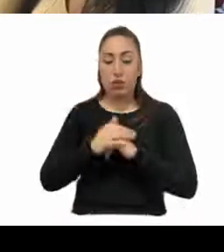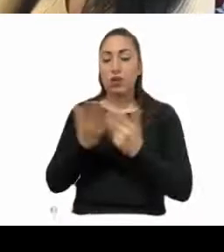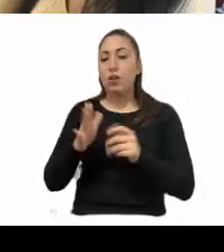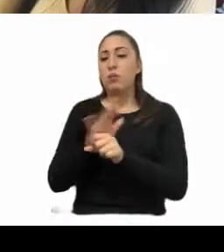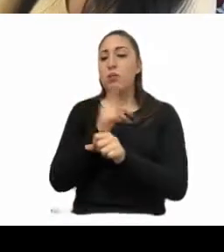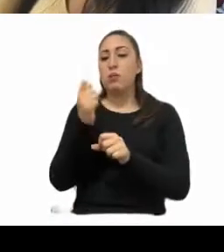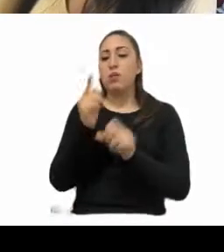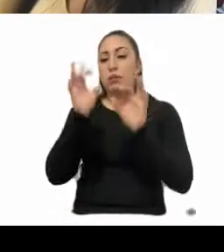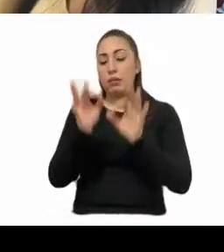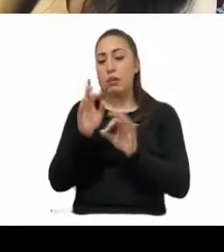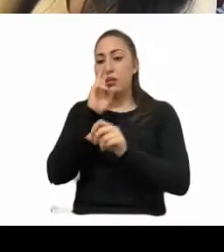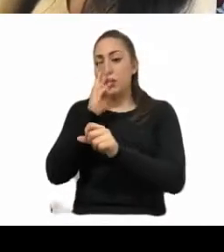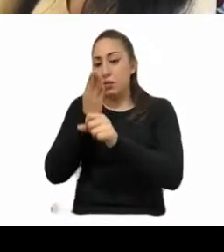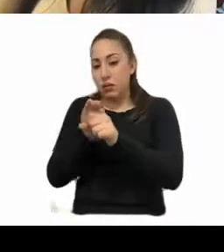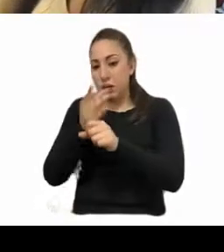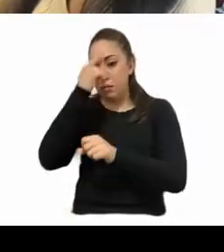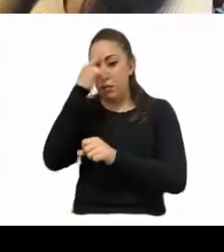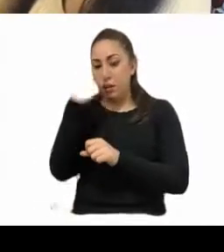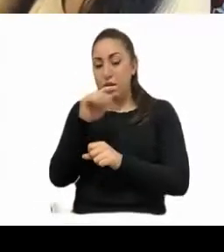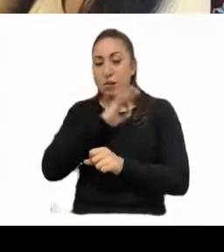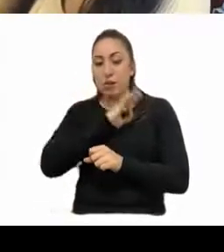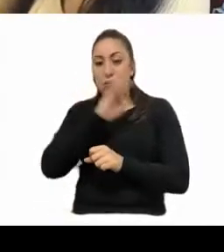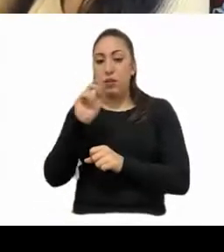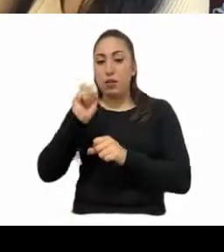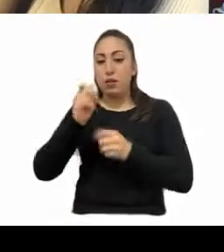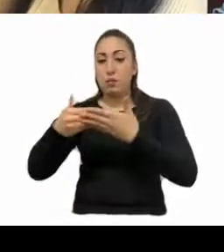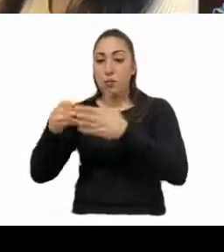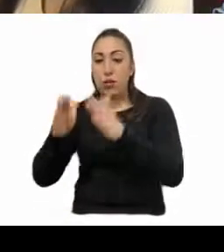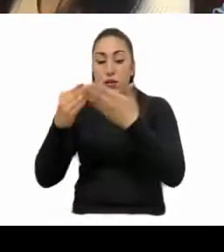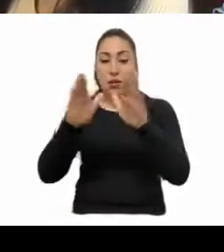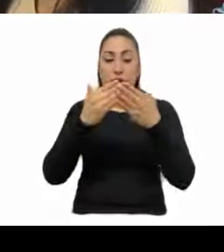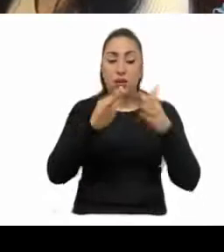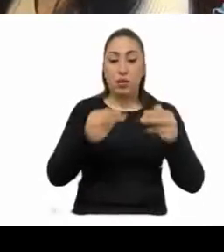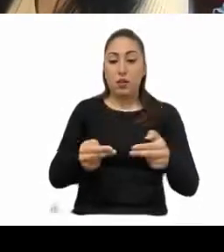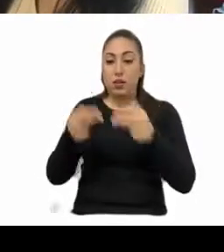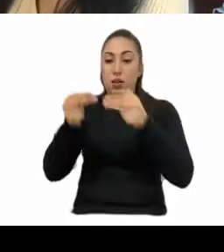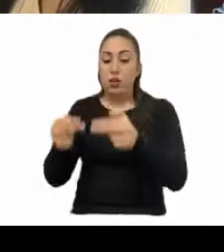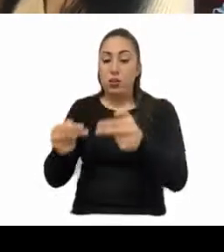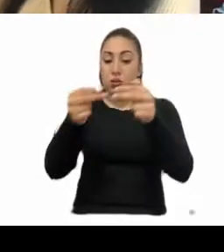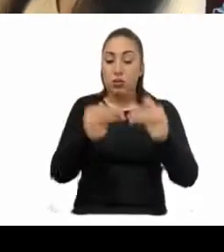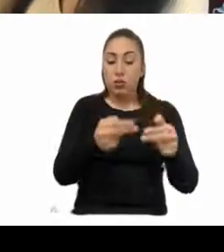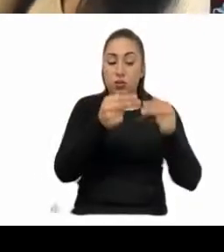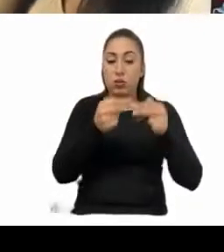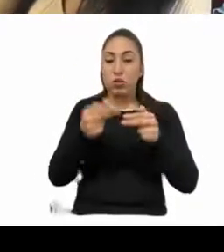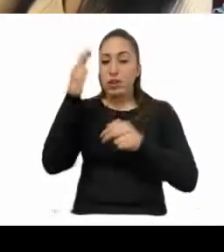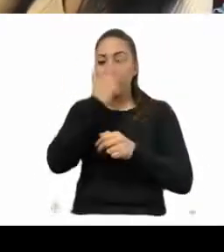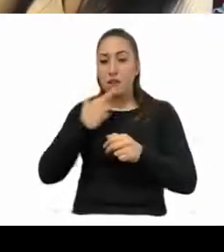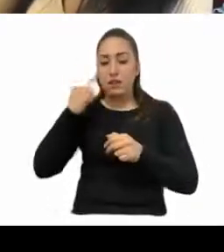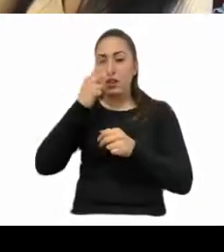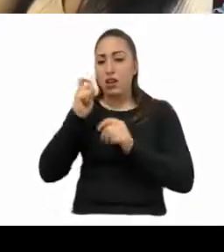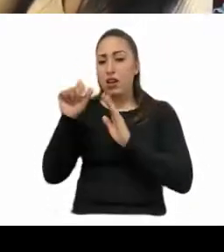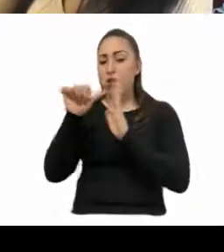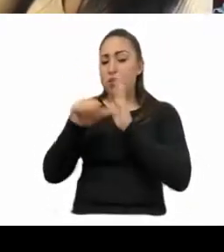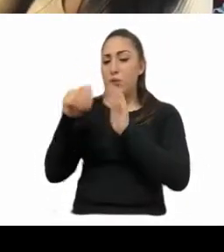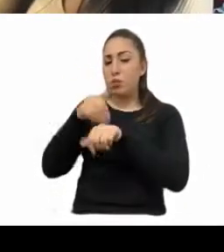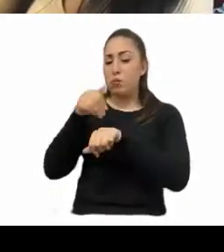facultades para abrir establecimientos mercantiles de acuerdo con el artículo octavo,